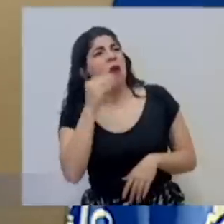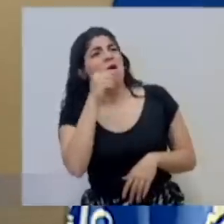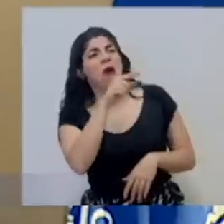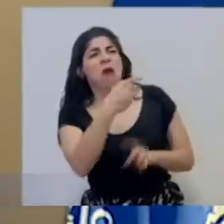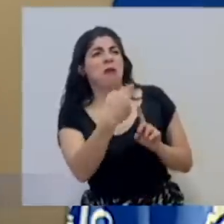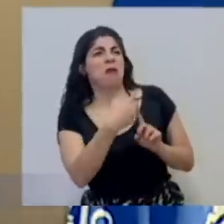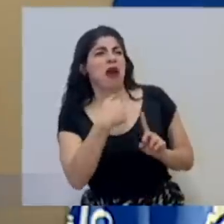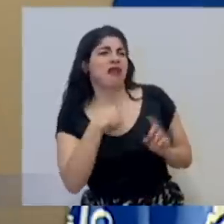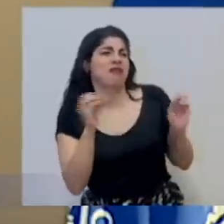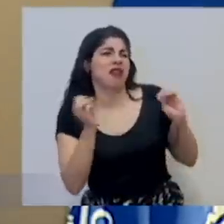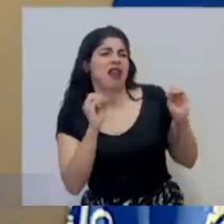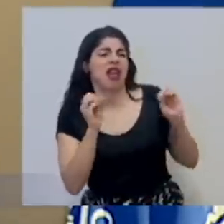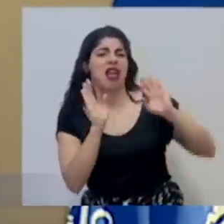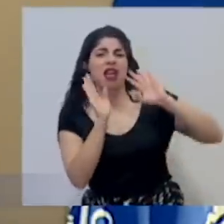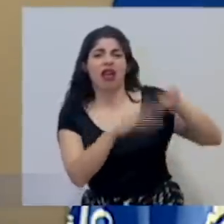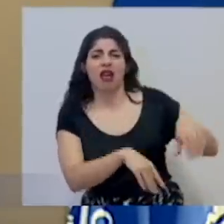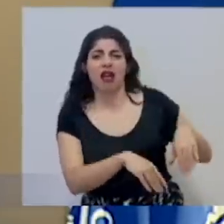joven.